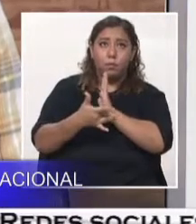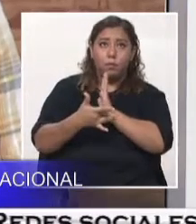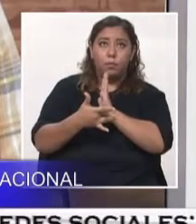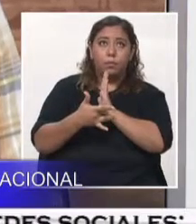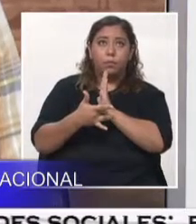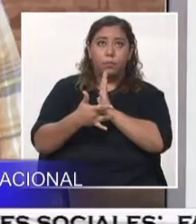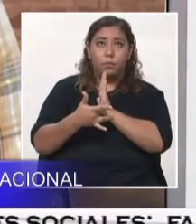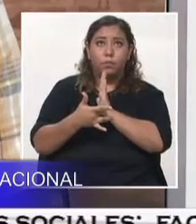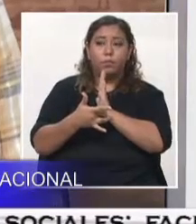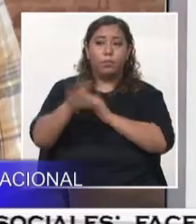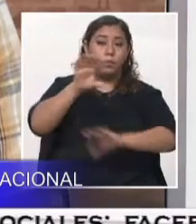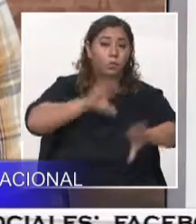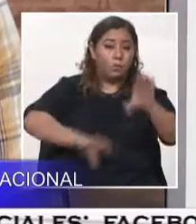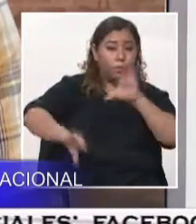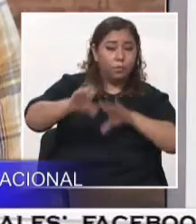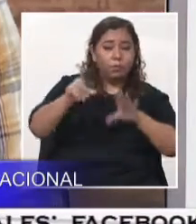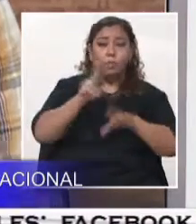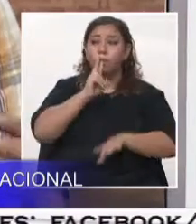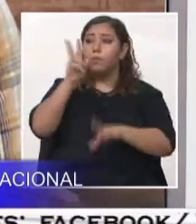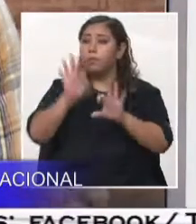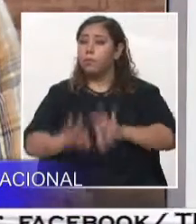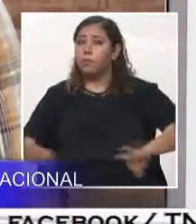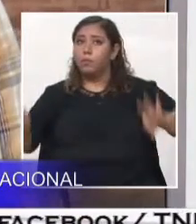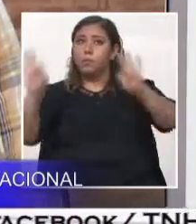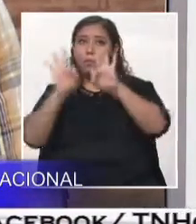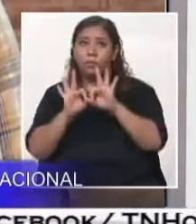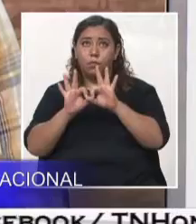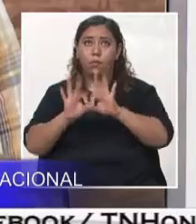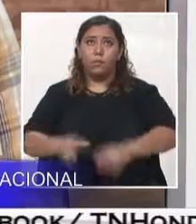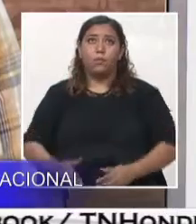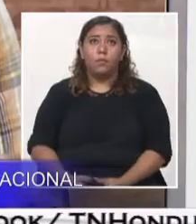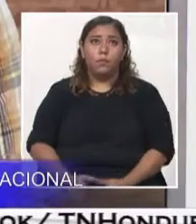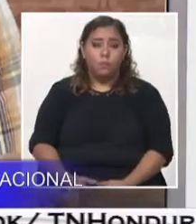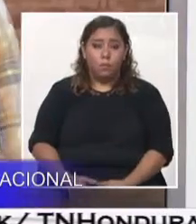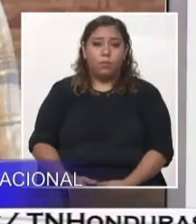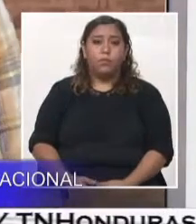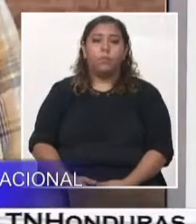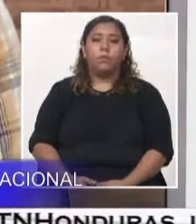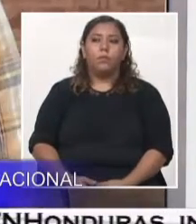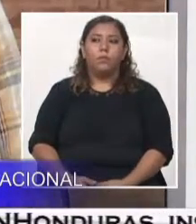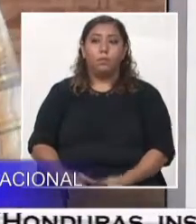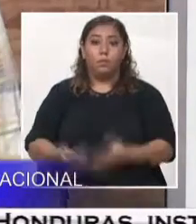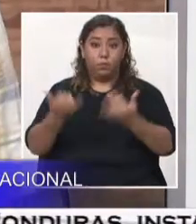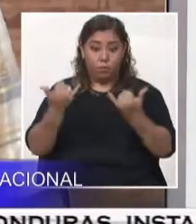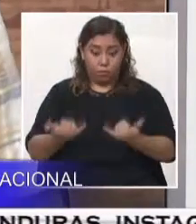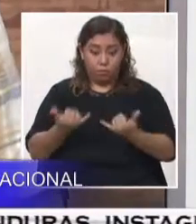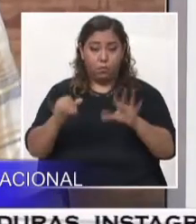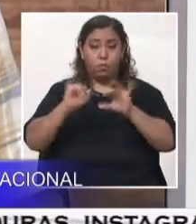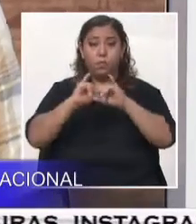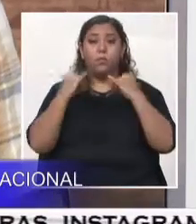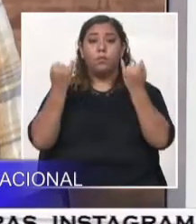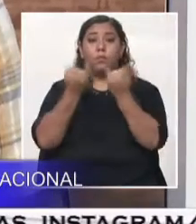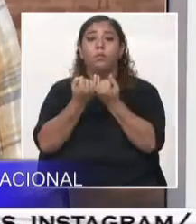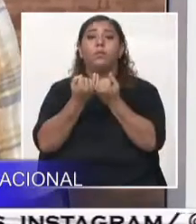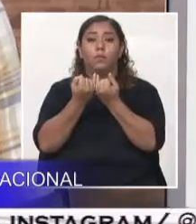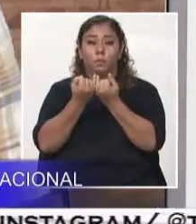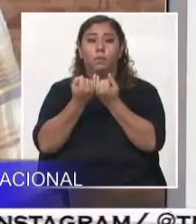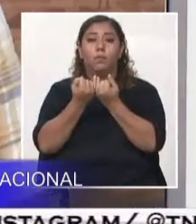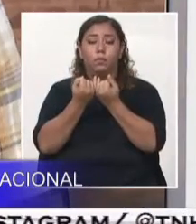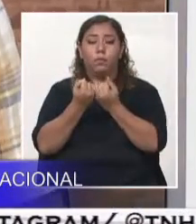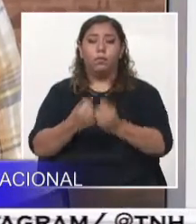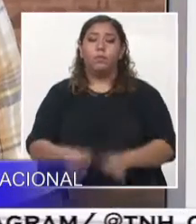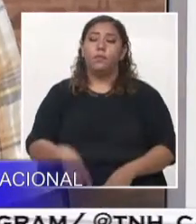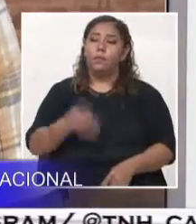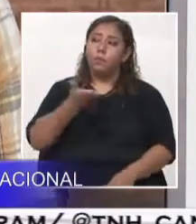técnica, científica es importante. Y el Instituto actualmente, con esos convenios que estamos formando, no solo con